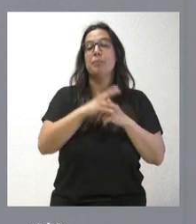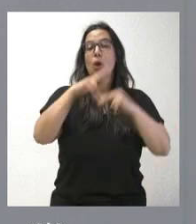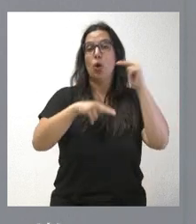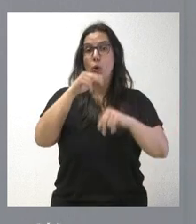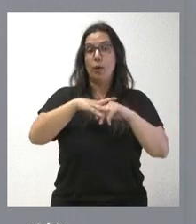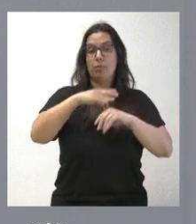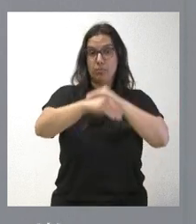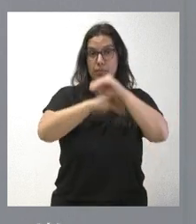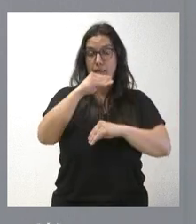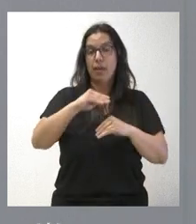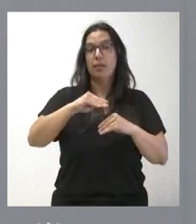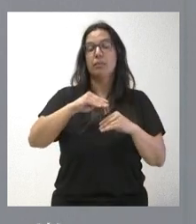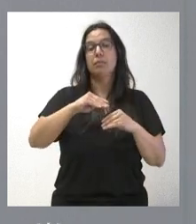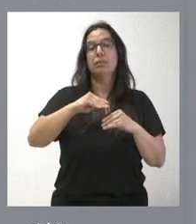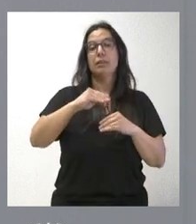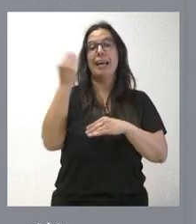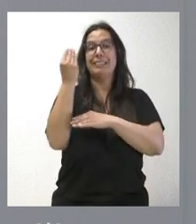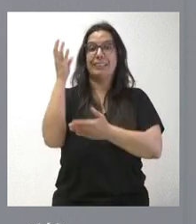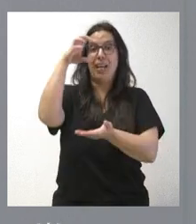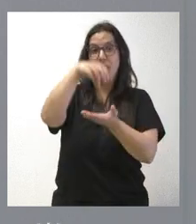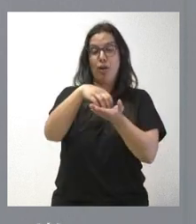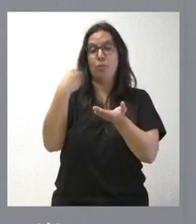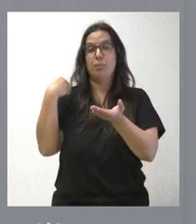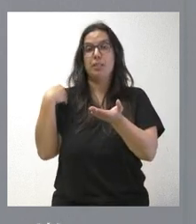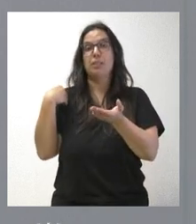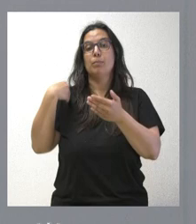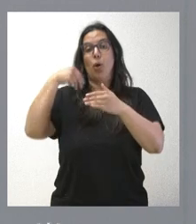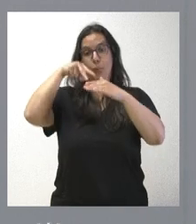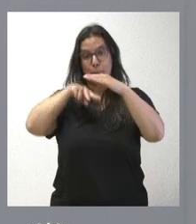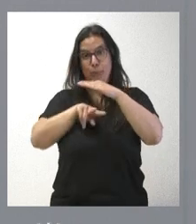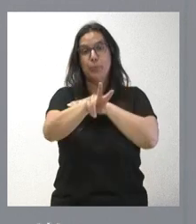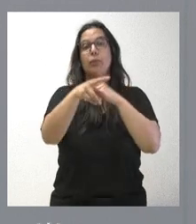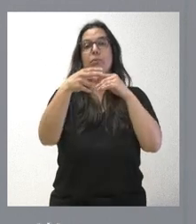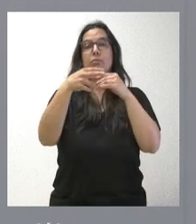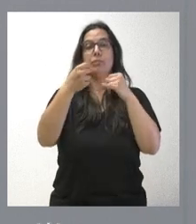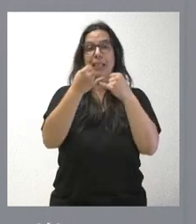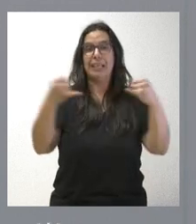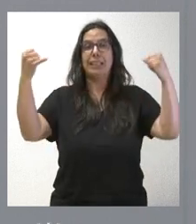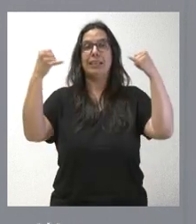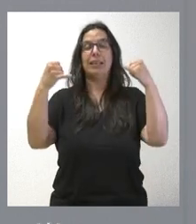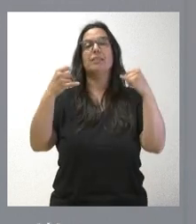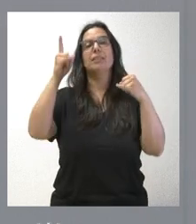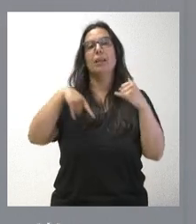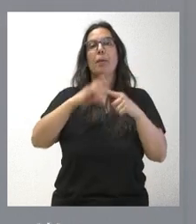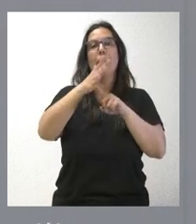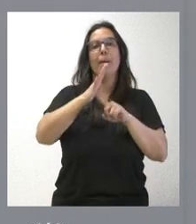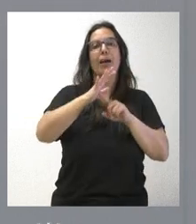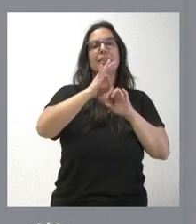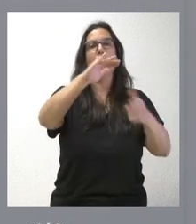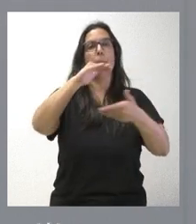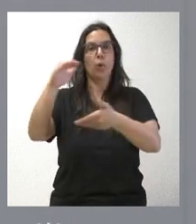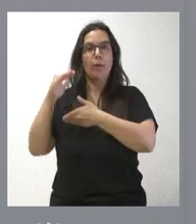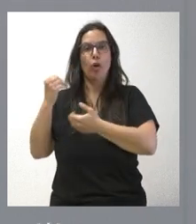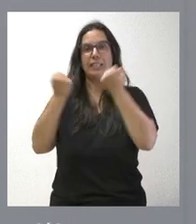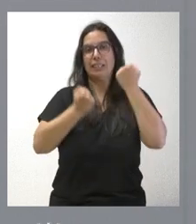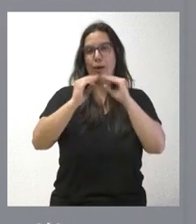ejecución de la subestación que conecta distintas líneas subterráneas y áreas de alta tensión en el Parque de Proveedores de la Automoción